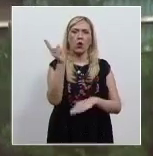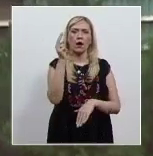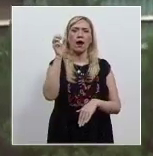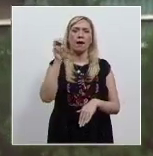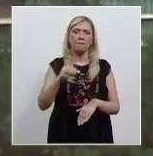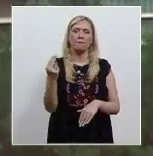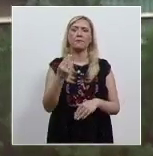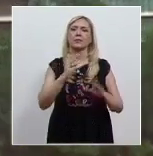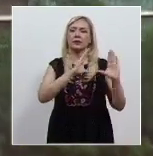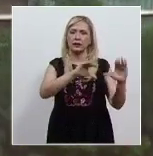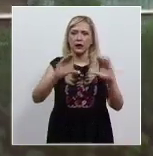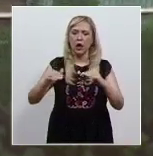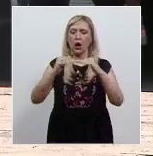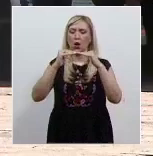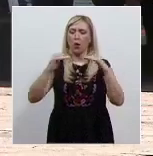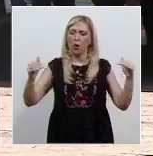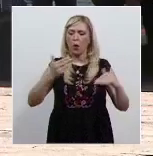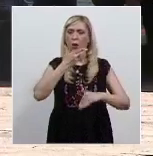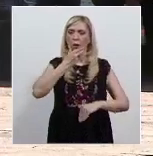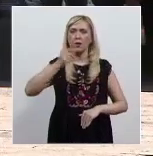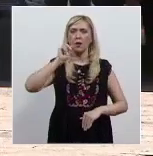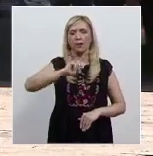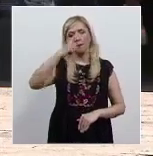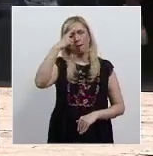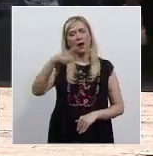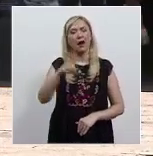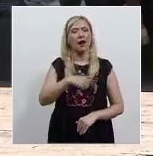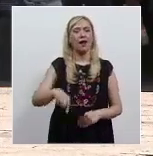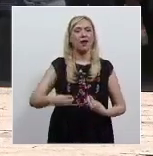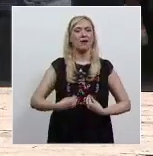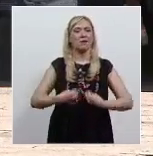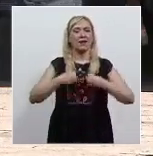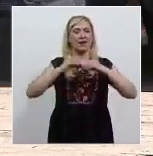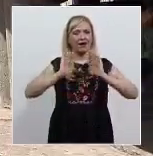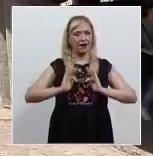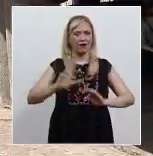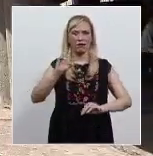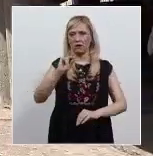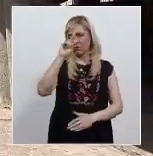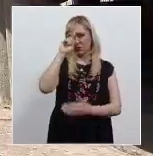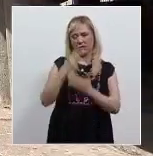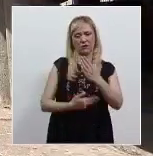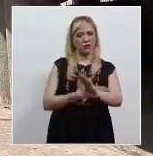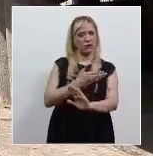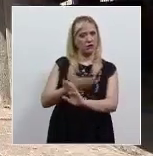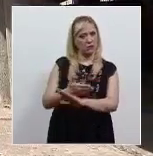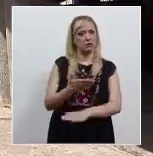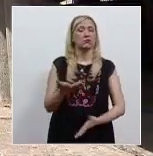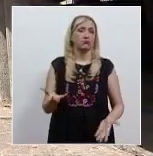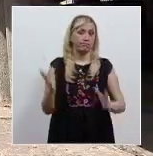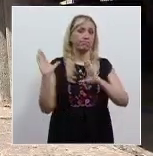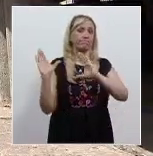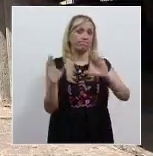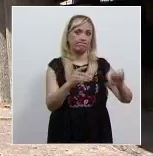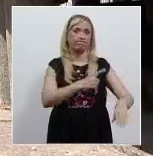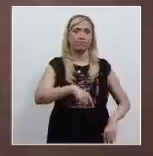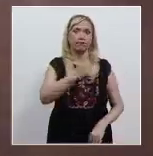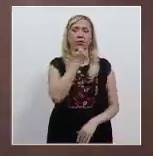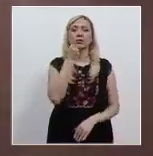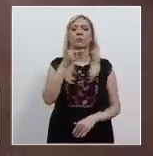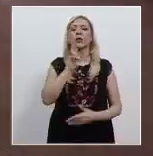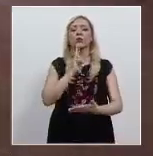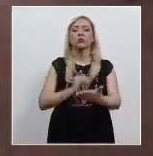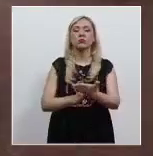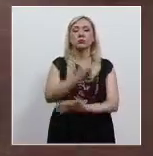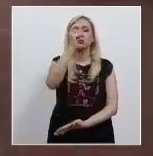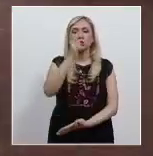género, con el fin de garantizar el acceso de las mujeres a una vida libre de violencia. La sentencia no juzgó los hechos ni